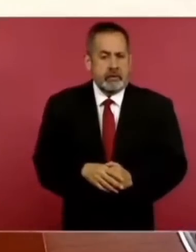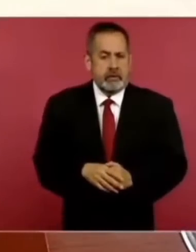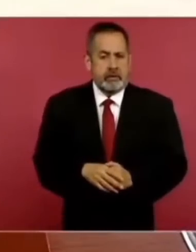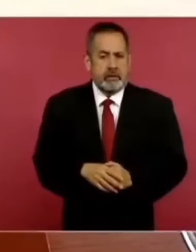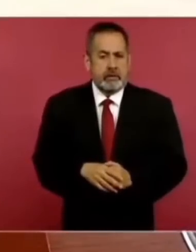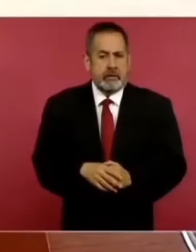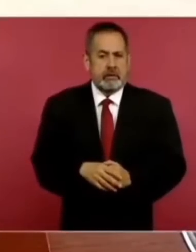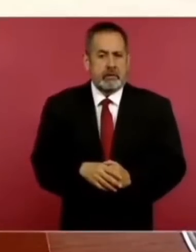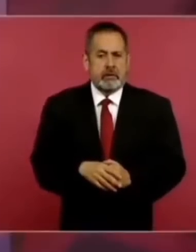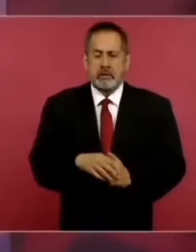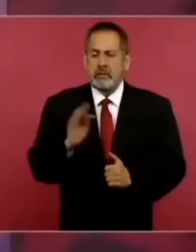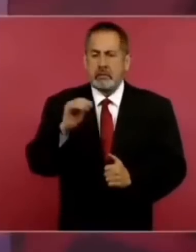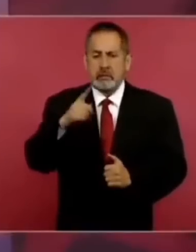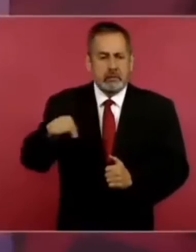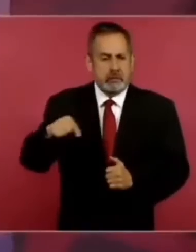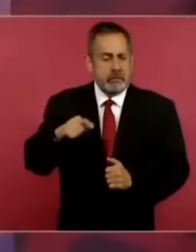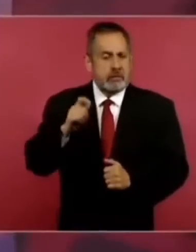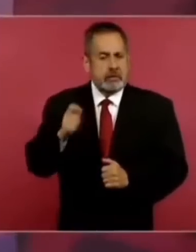tienen